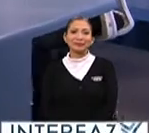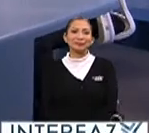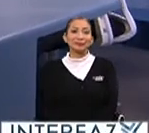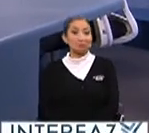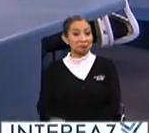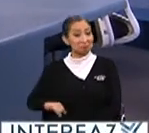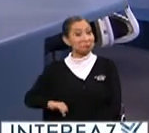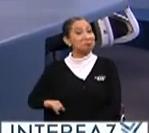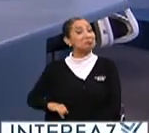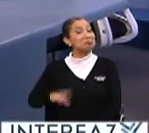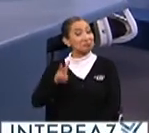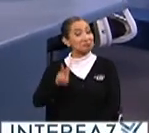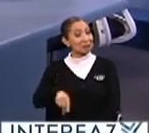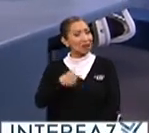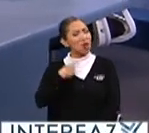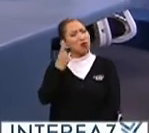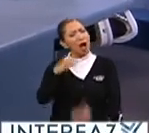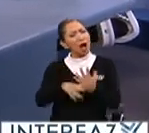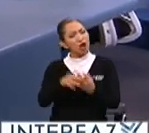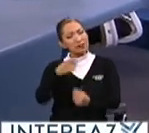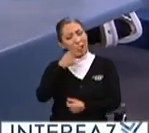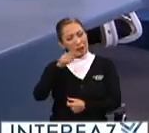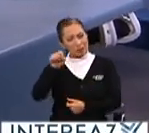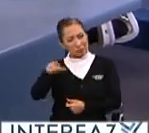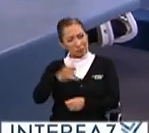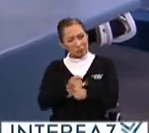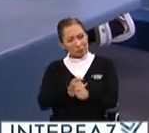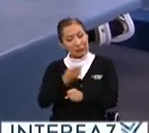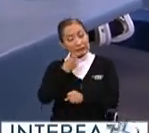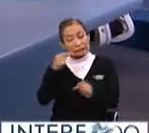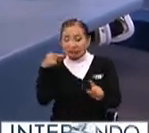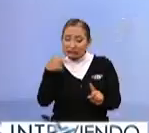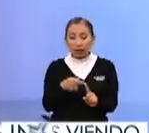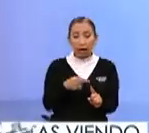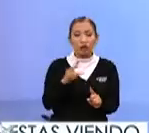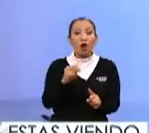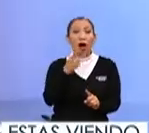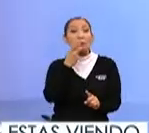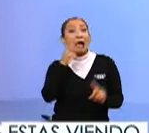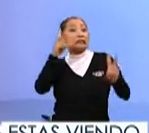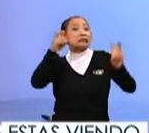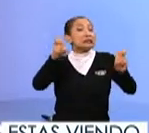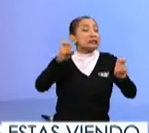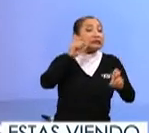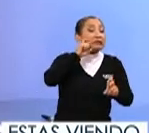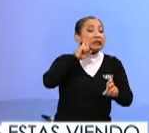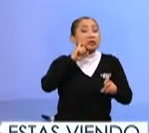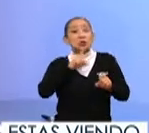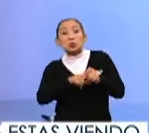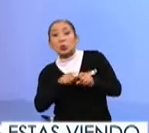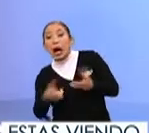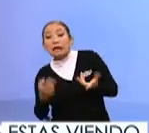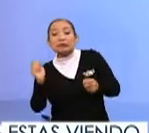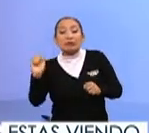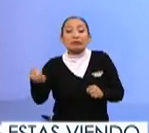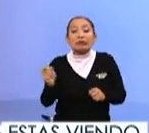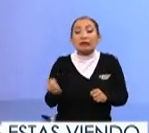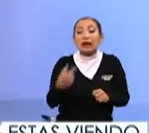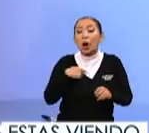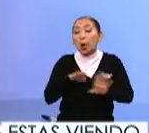Pues interesante Ana Cristina, creo que algo que dijeron en este reportaje es la clave, no porque se hable de orientación u educación sexual,